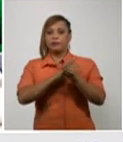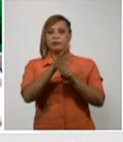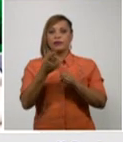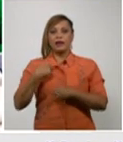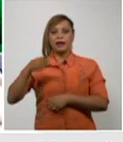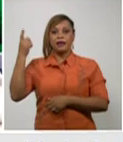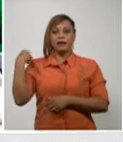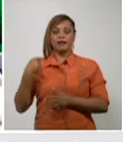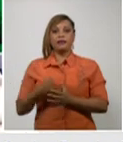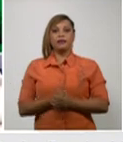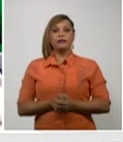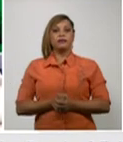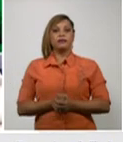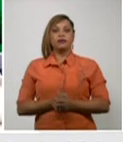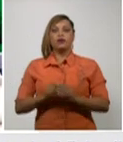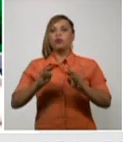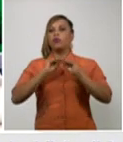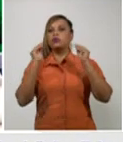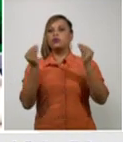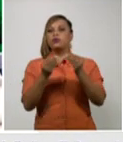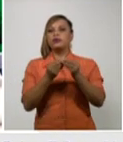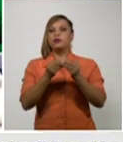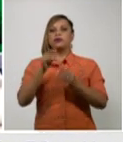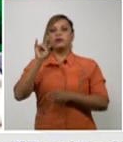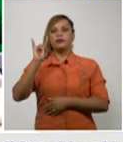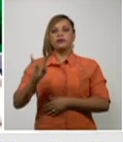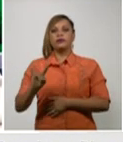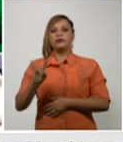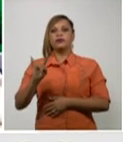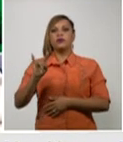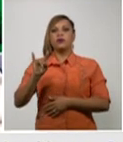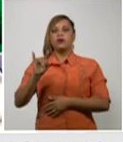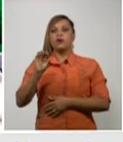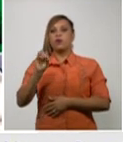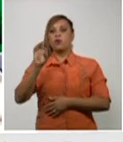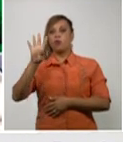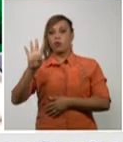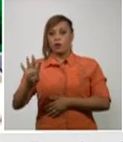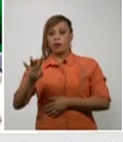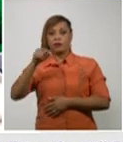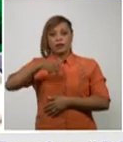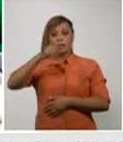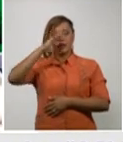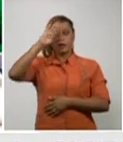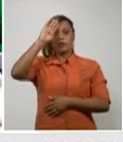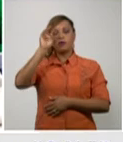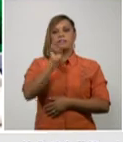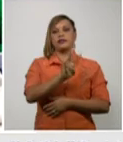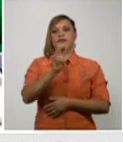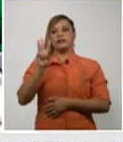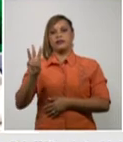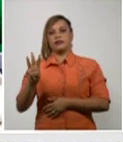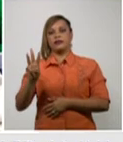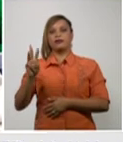un total de 904 autóctonos y 33 importados